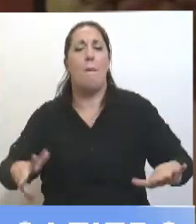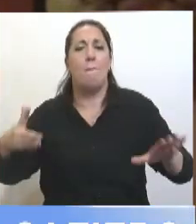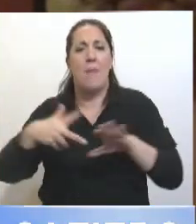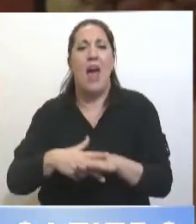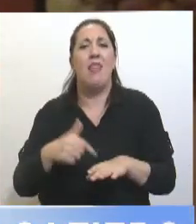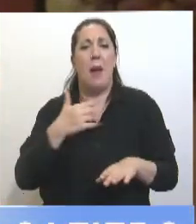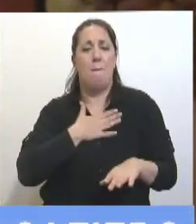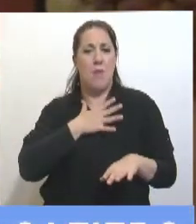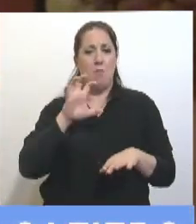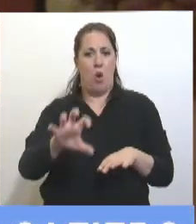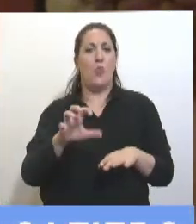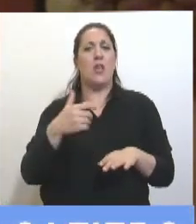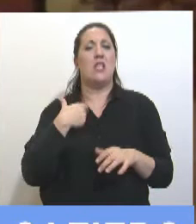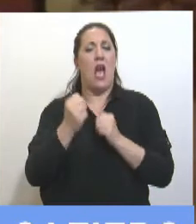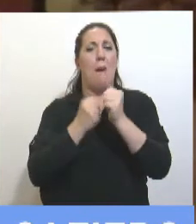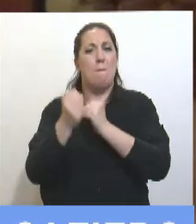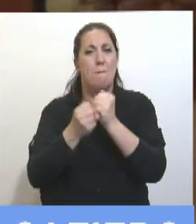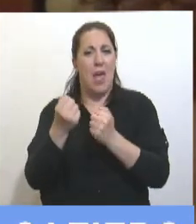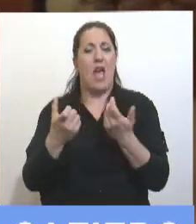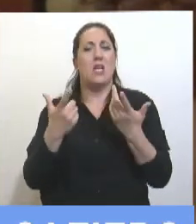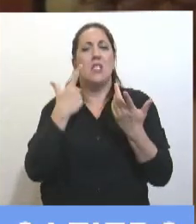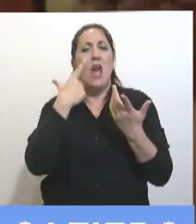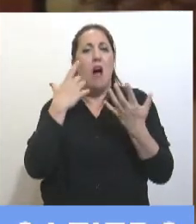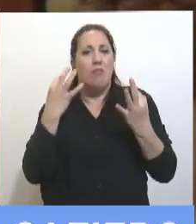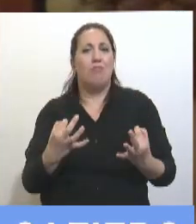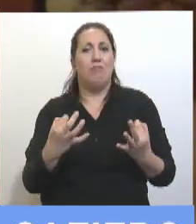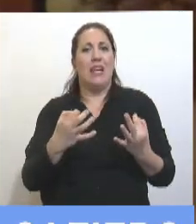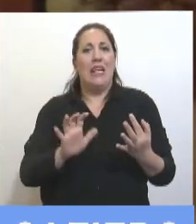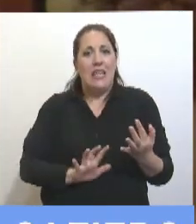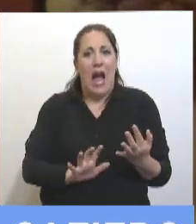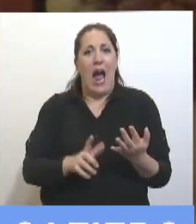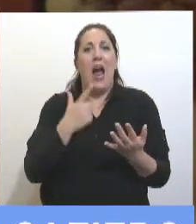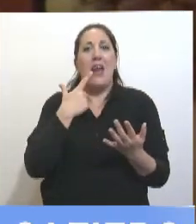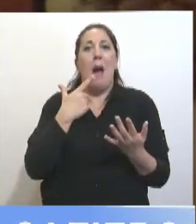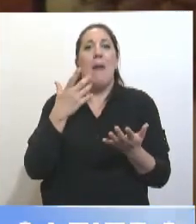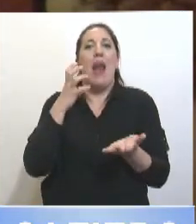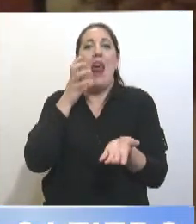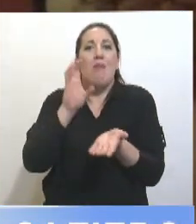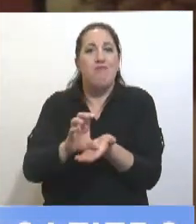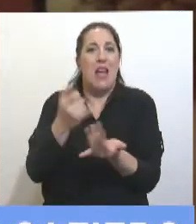tienen esperanza de tener reglas de juego macroeconómicas para invertir, se están yendo.